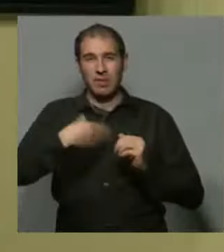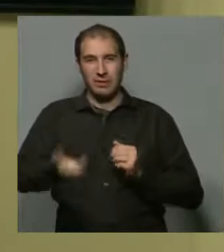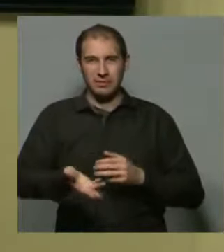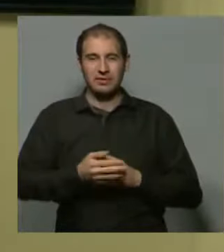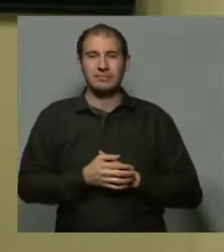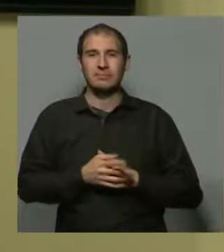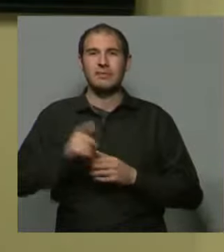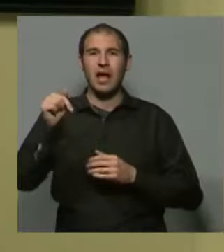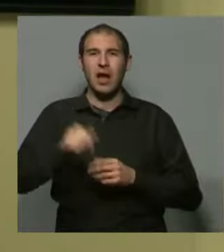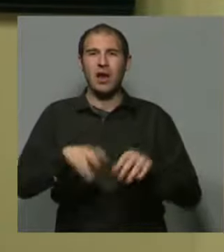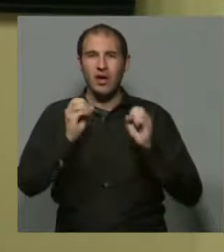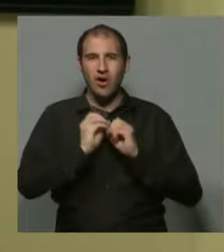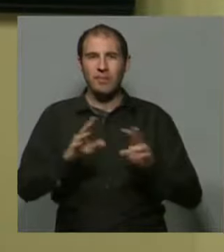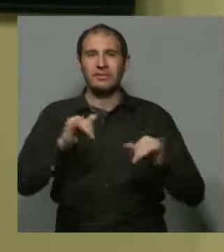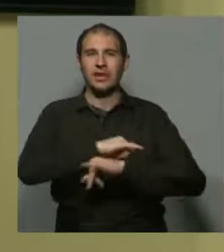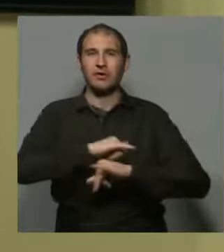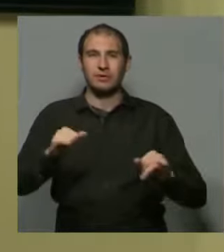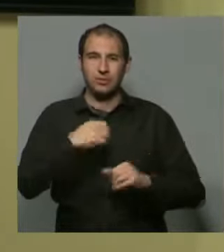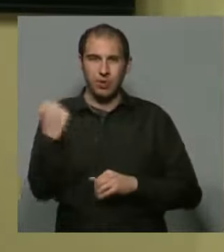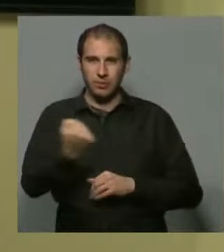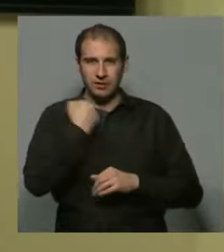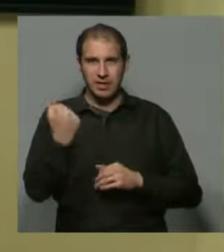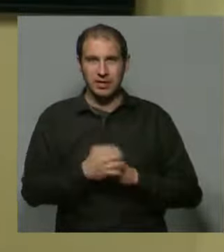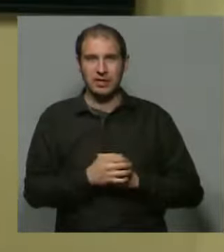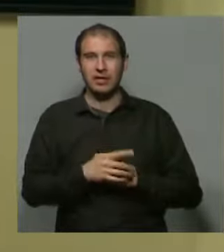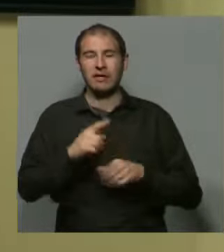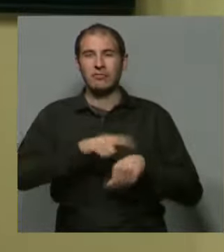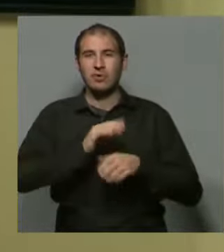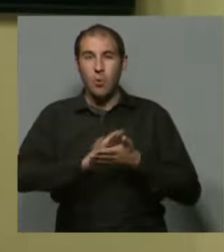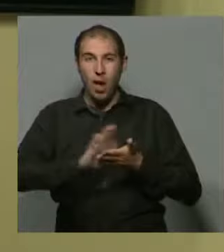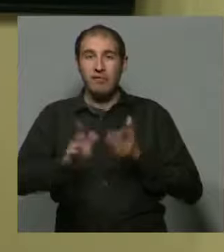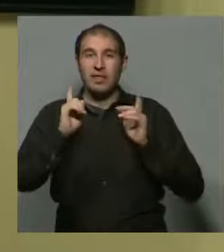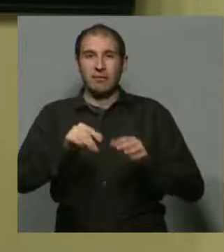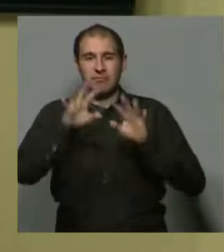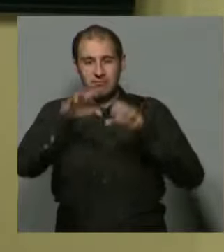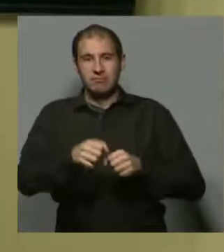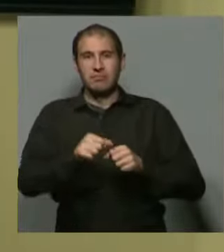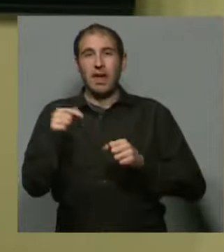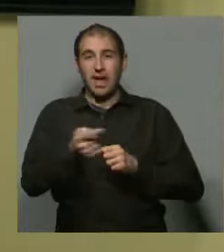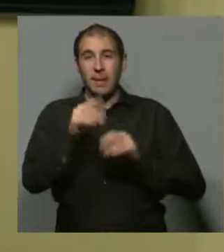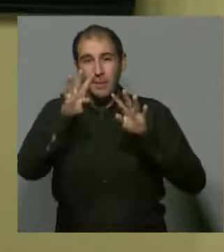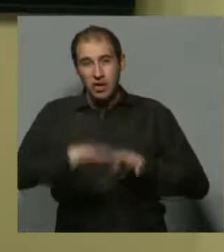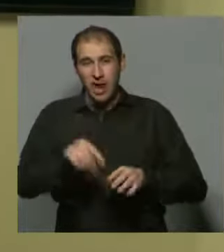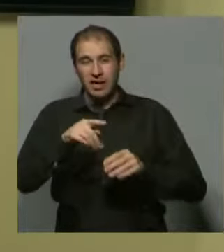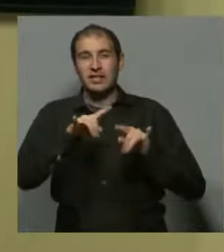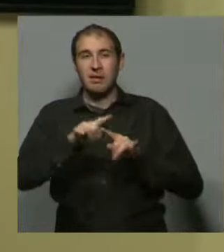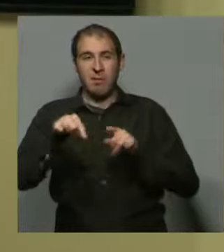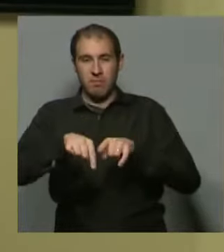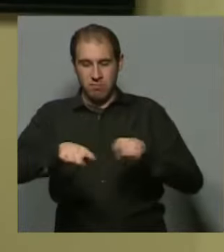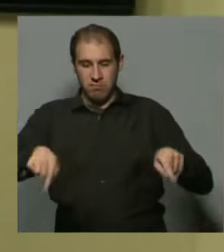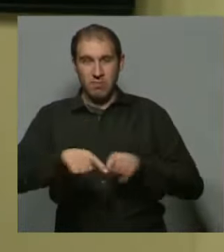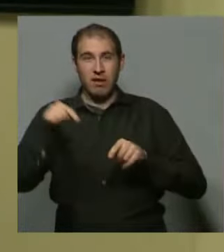Vamos a empezar a desarrollar información importante y de último minuto también la podés encontrar allí en el portal en www